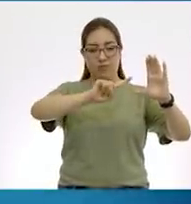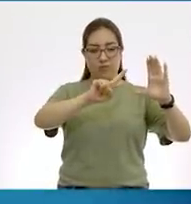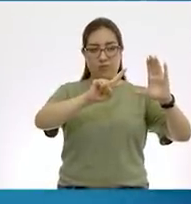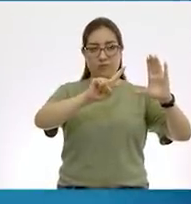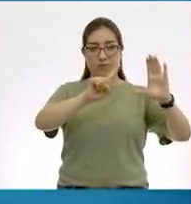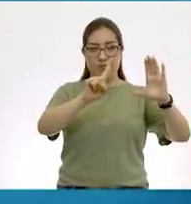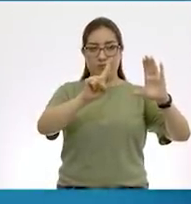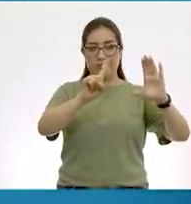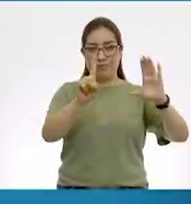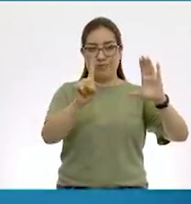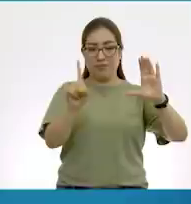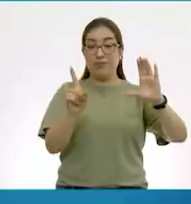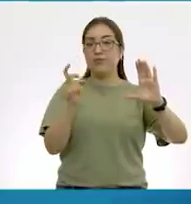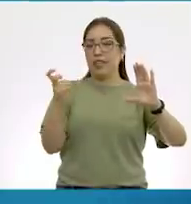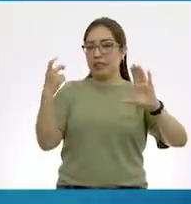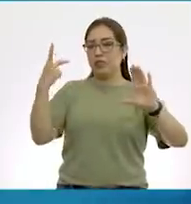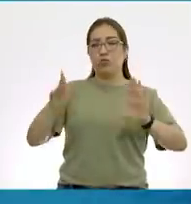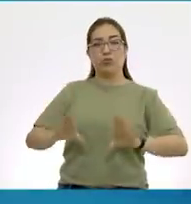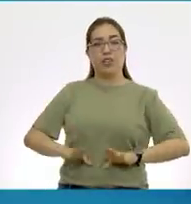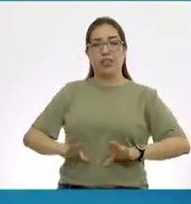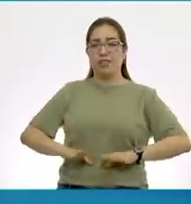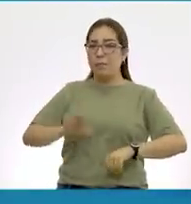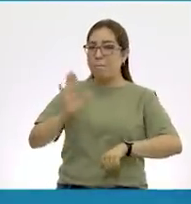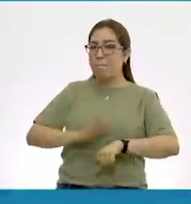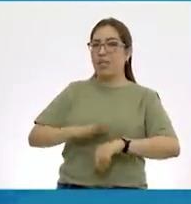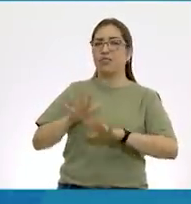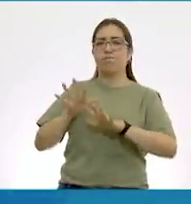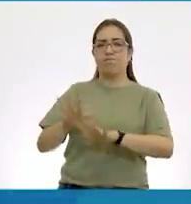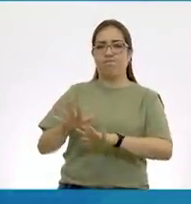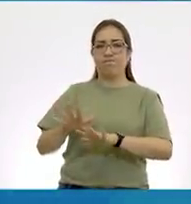característica más sobresaliente.